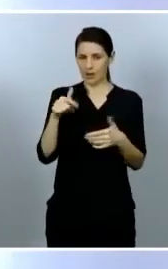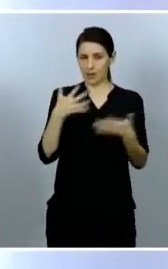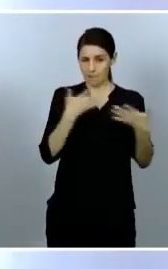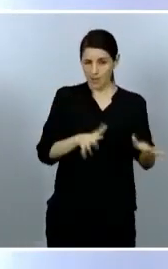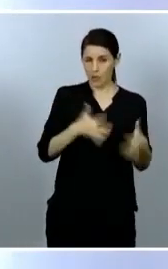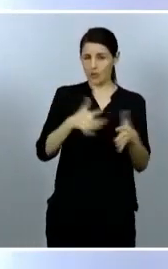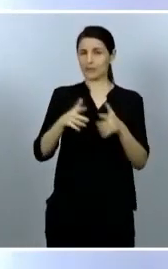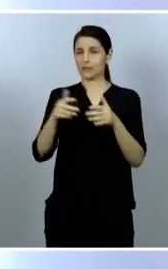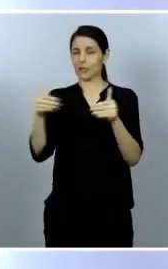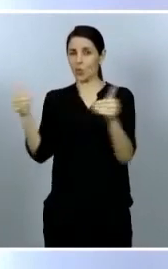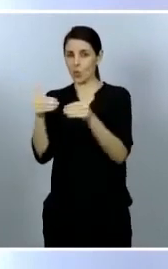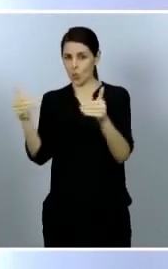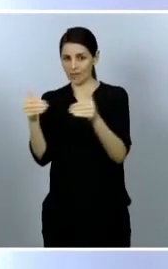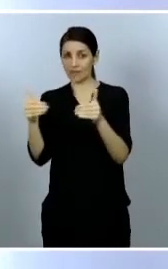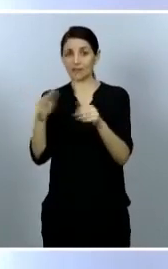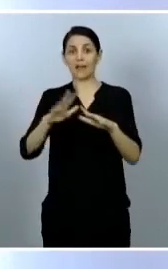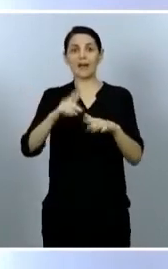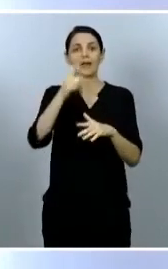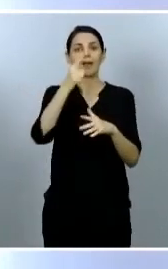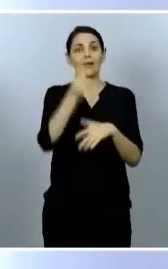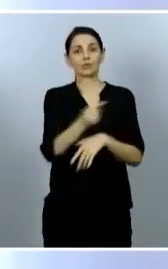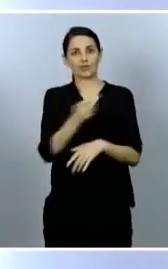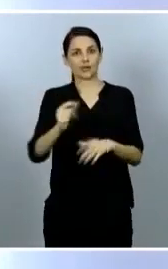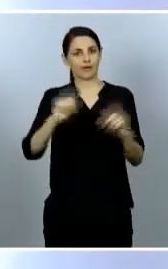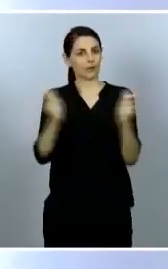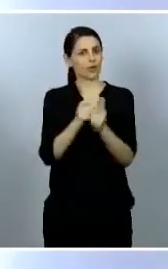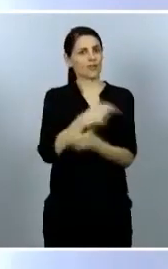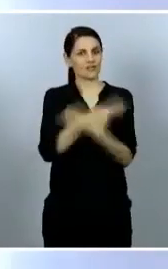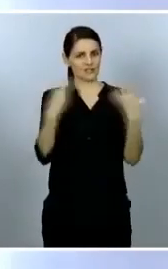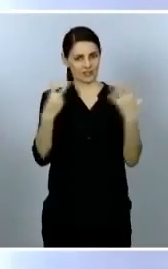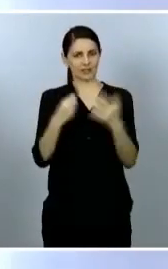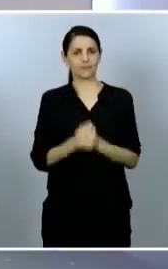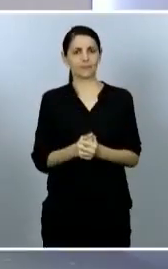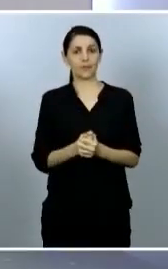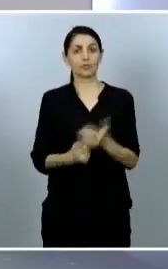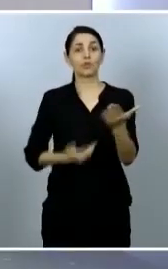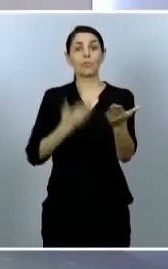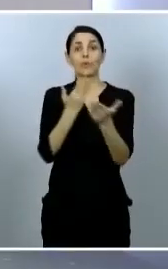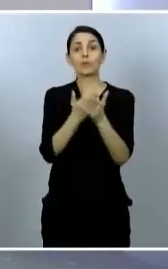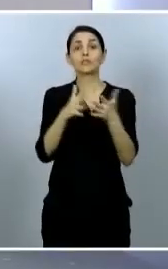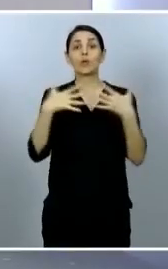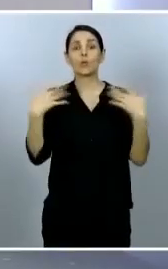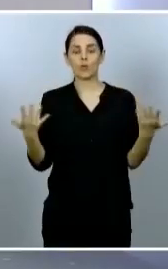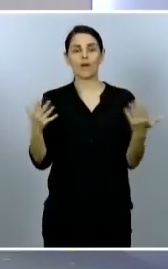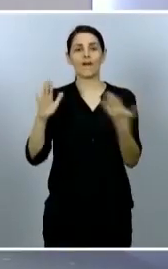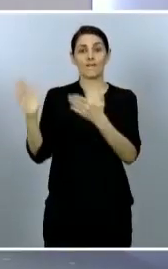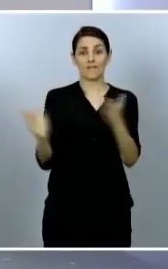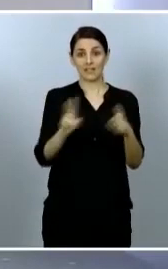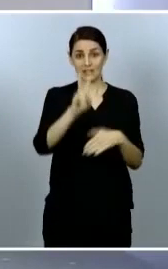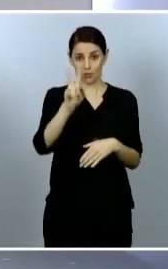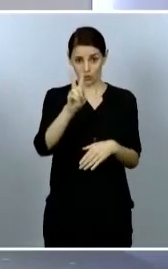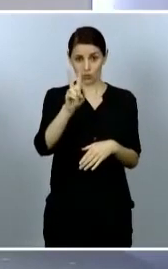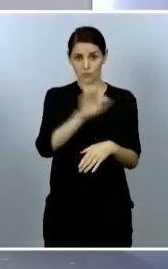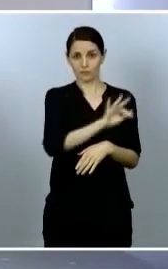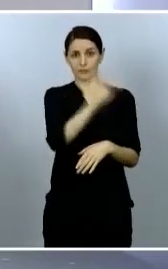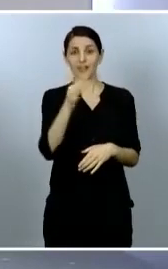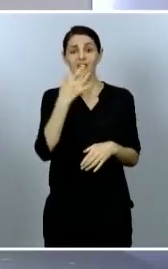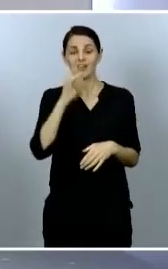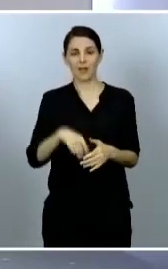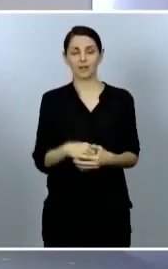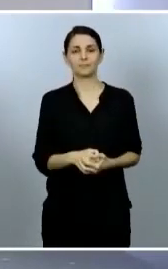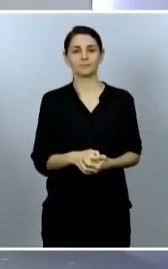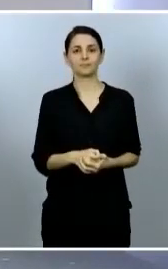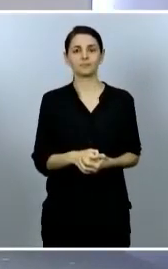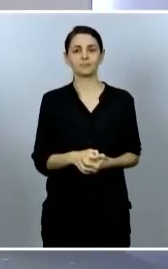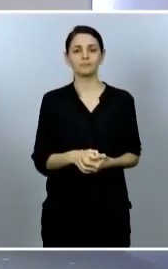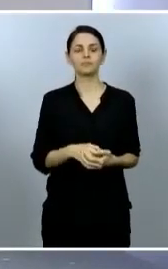reuniones bilaterales, y las propuestas son las siguientes. Pasan a la fase 2, progresan a la fase 2 toda la comunidad